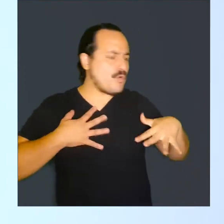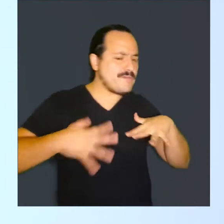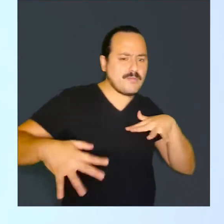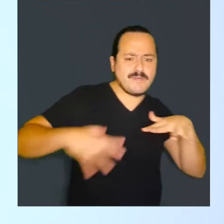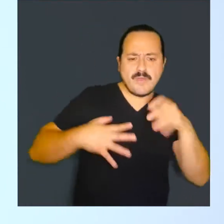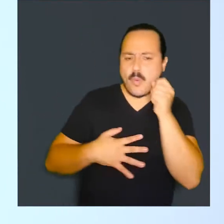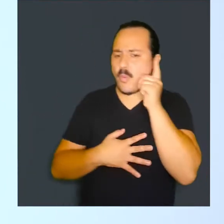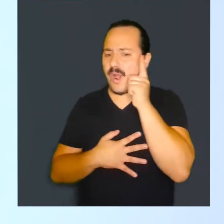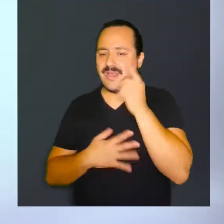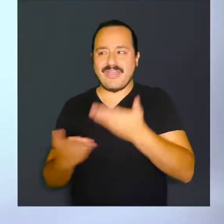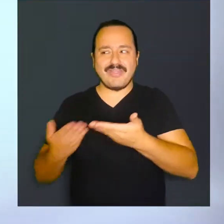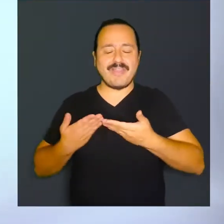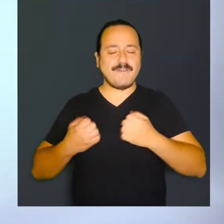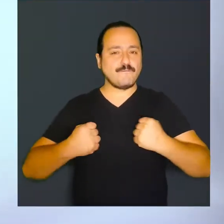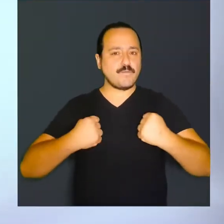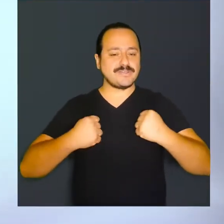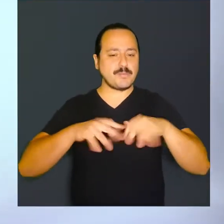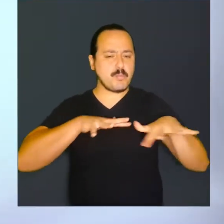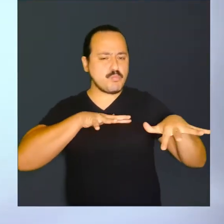expresarnos con el cuerpo